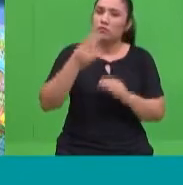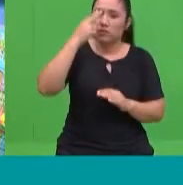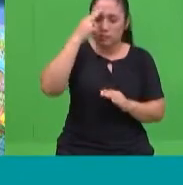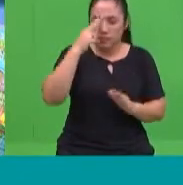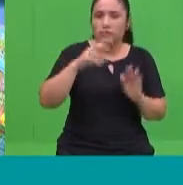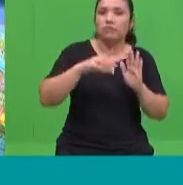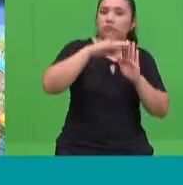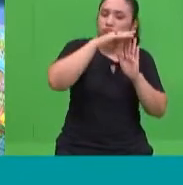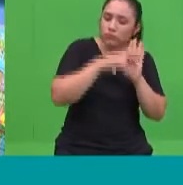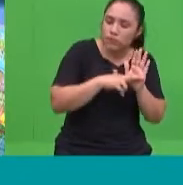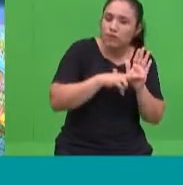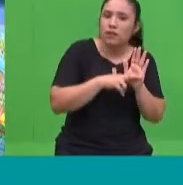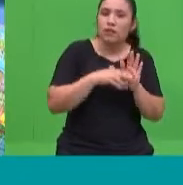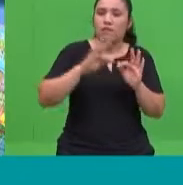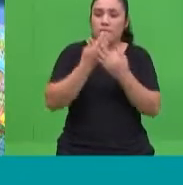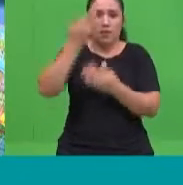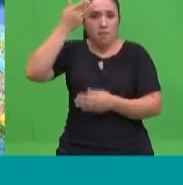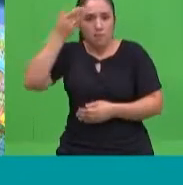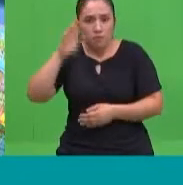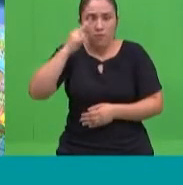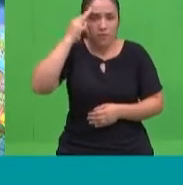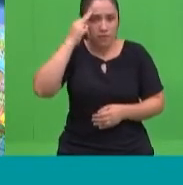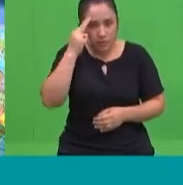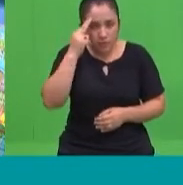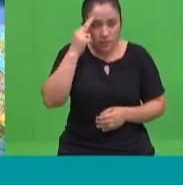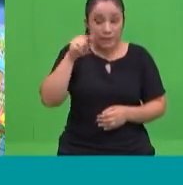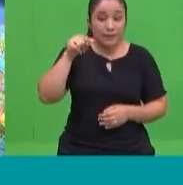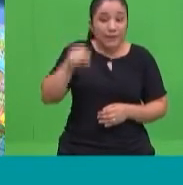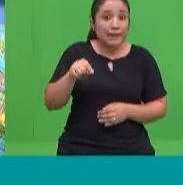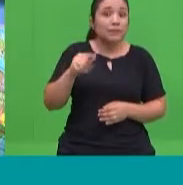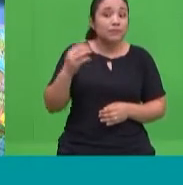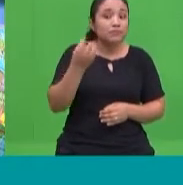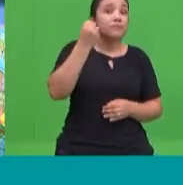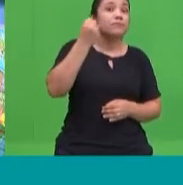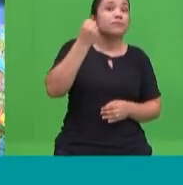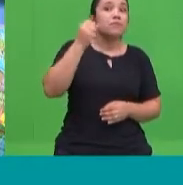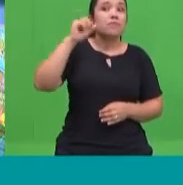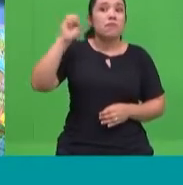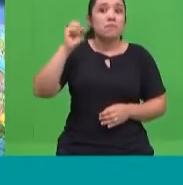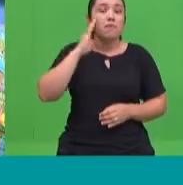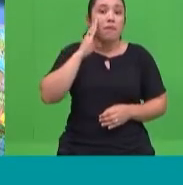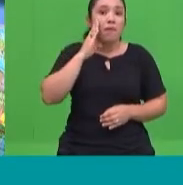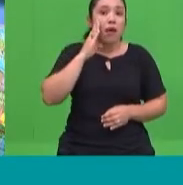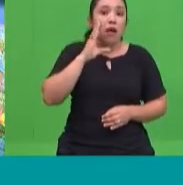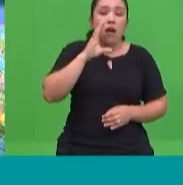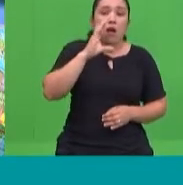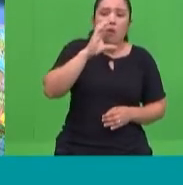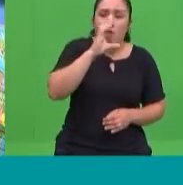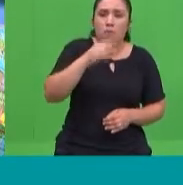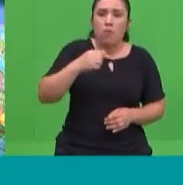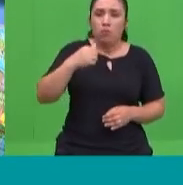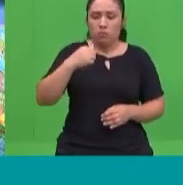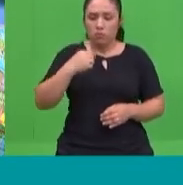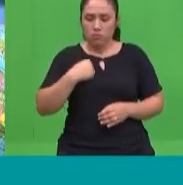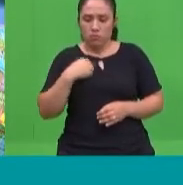y ahí aparece una disyuntiva para los padres. ¿Cómo hacemos que ese niño, ese adolescente,